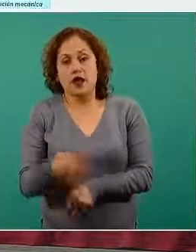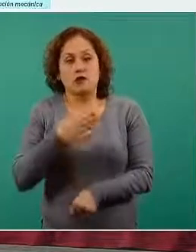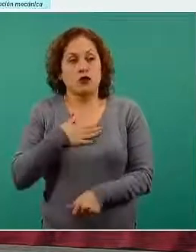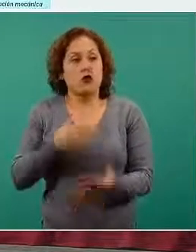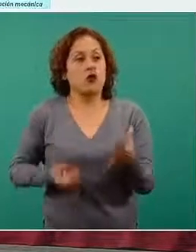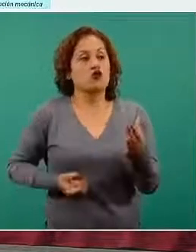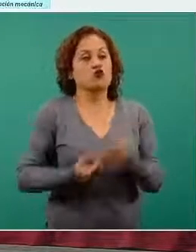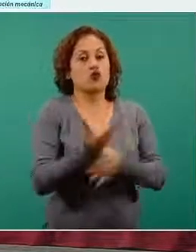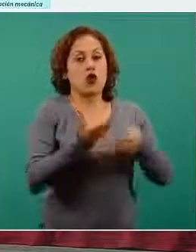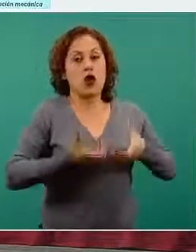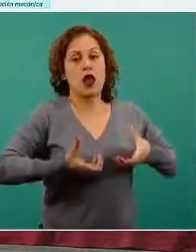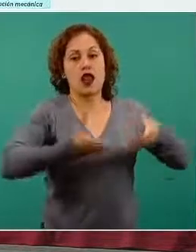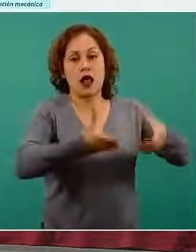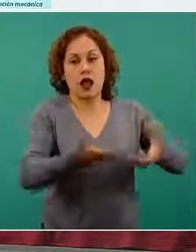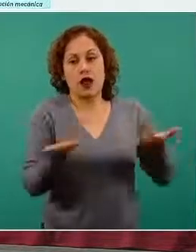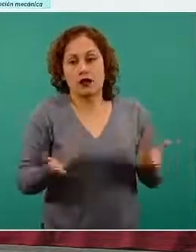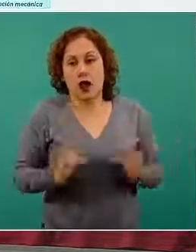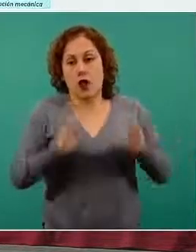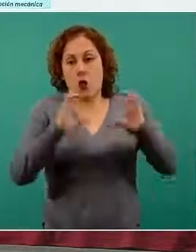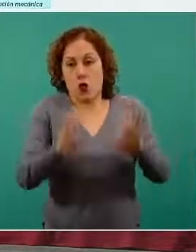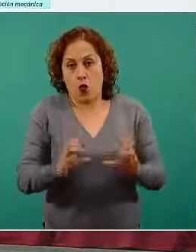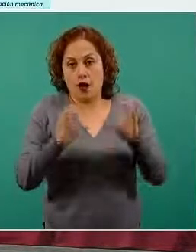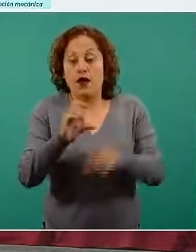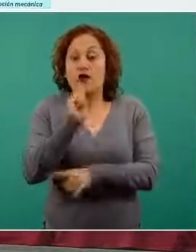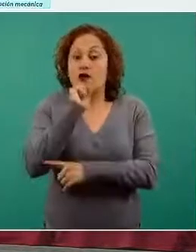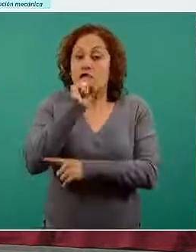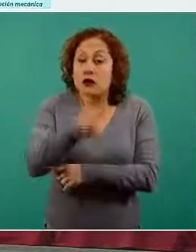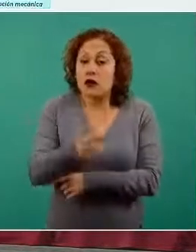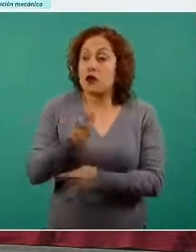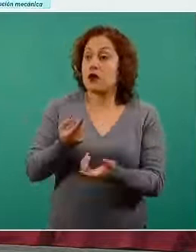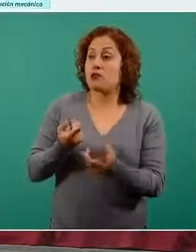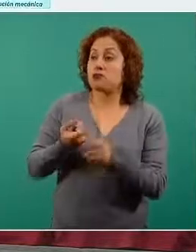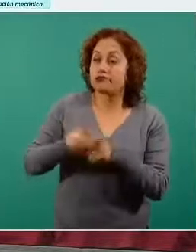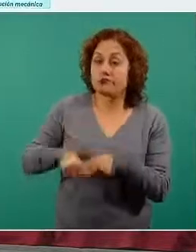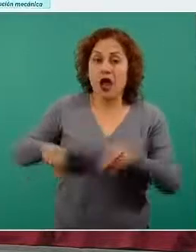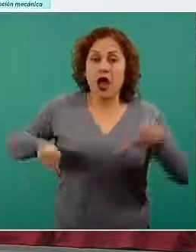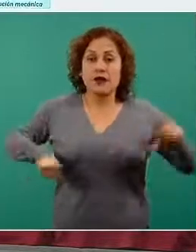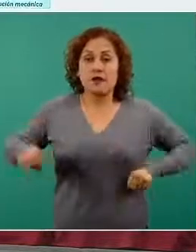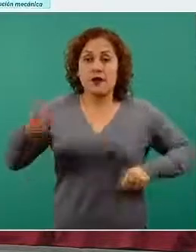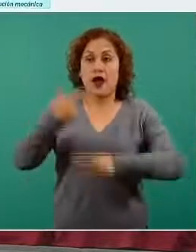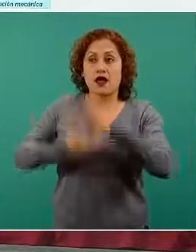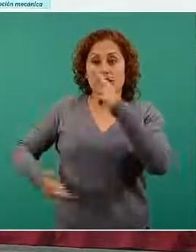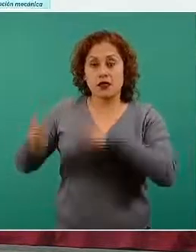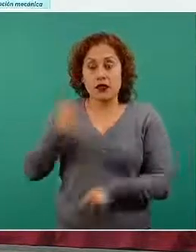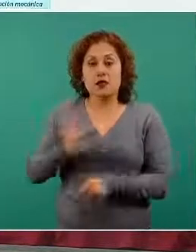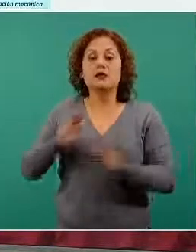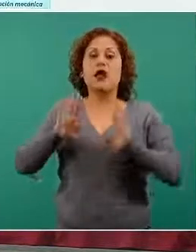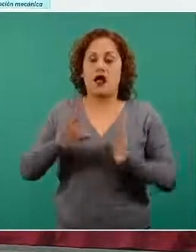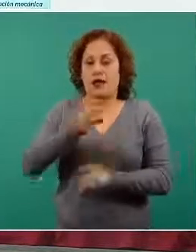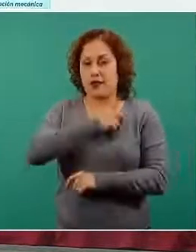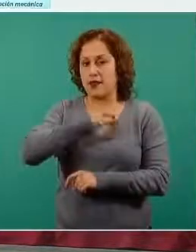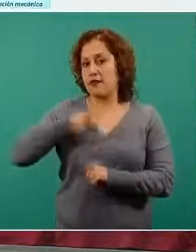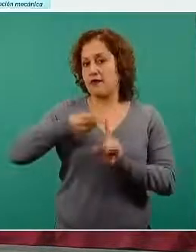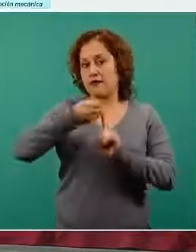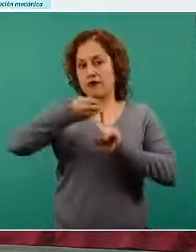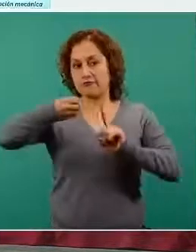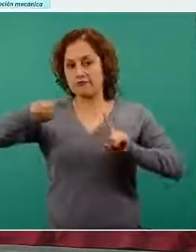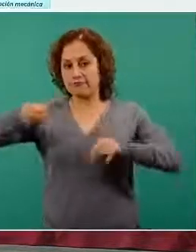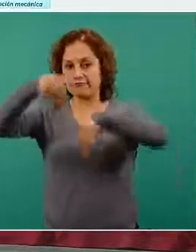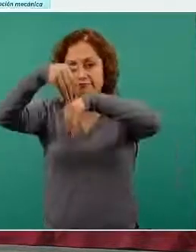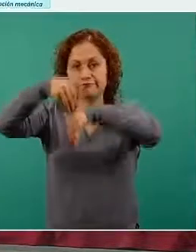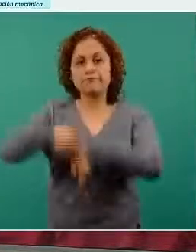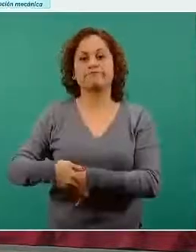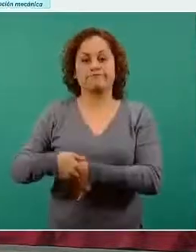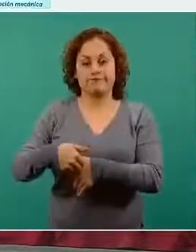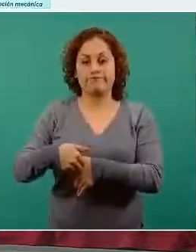en nuestras manos en cómo retomar nuestras actividades socioeconómicas de forma ordenada, siempre, siempre, siempre